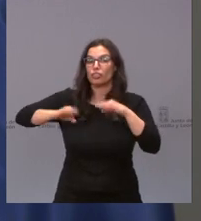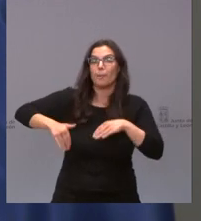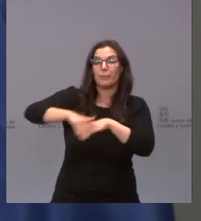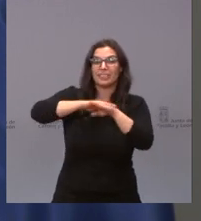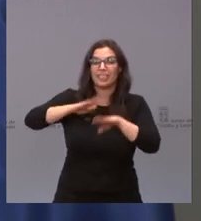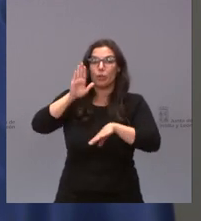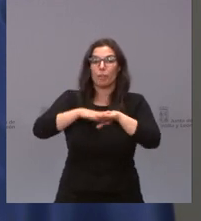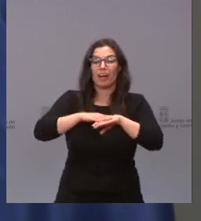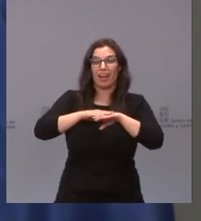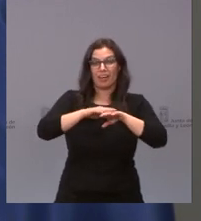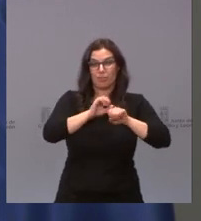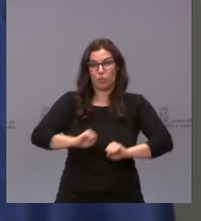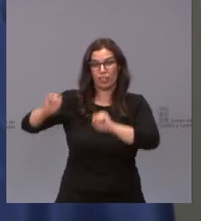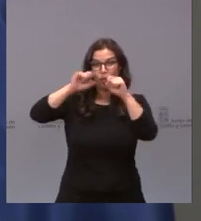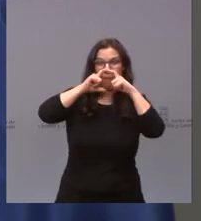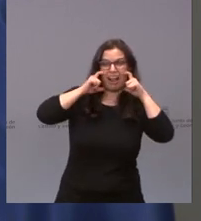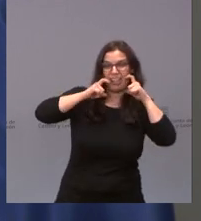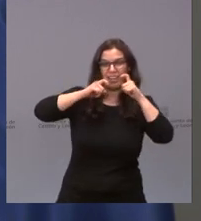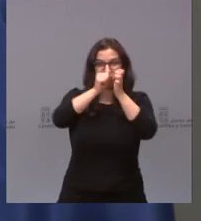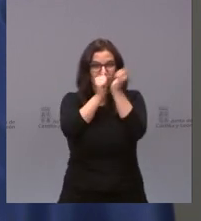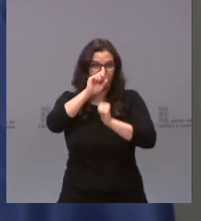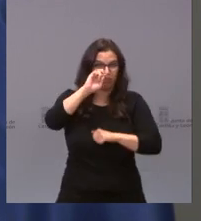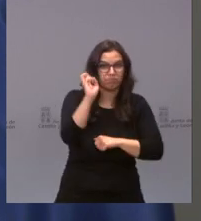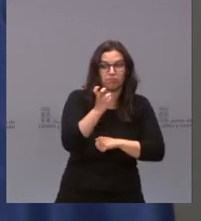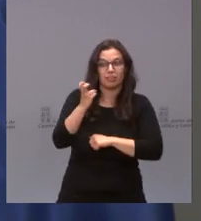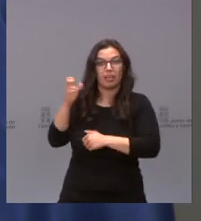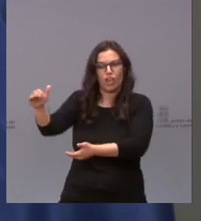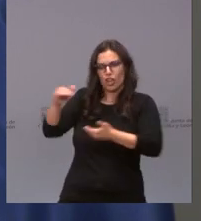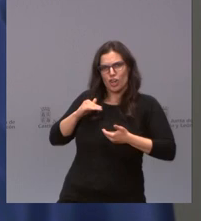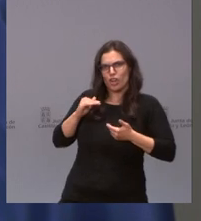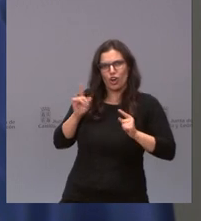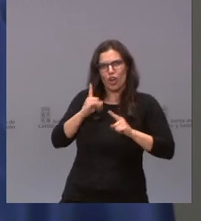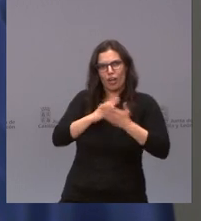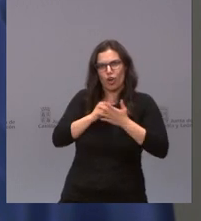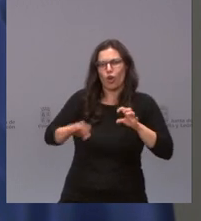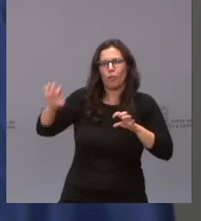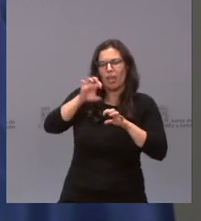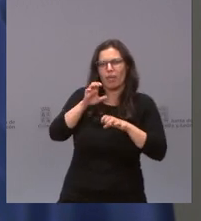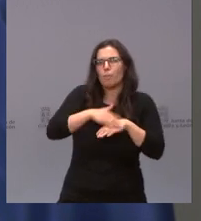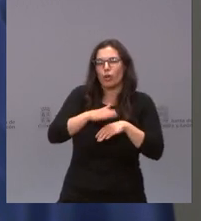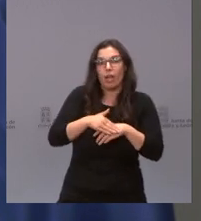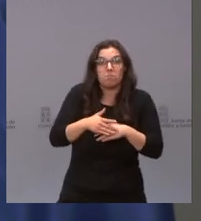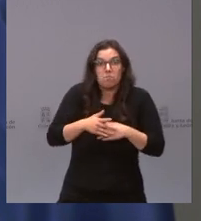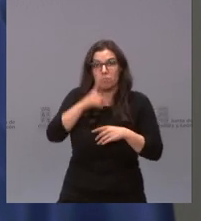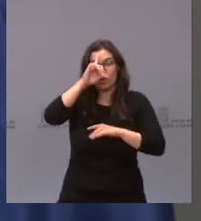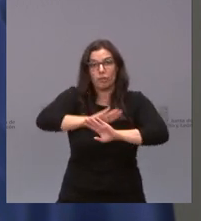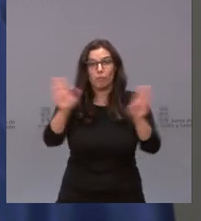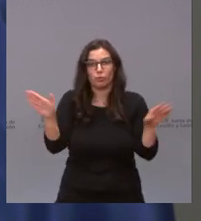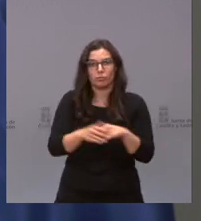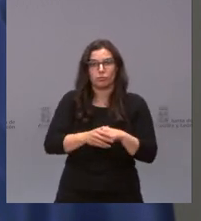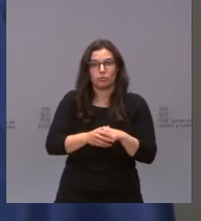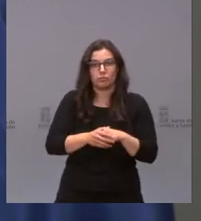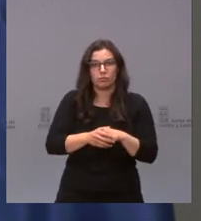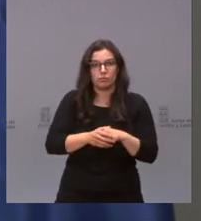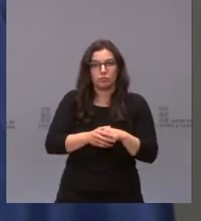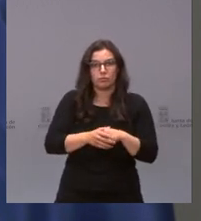Equipos de Protección que no llegaron a las comunidades autónomas. Hay muchas cosas que no se saben. Nosotros sí sabemos todas